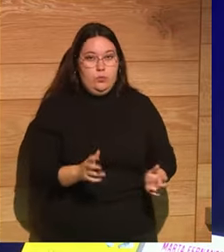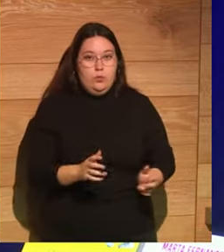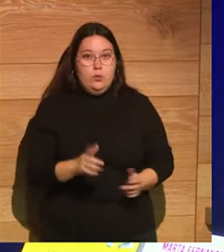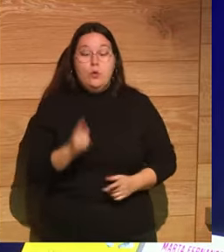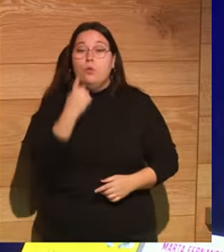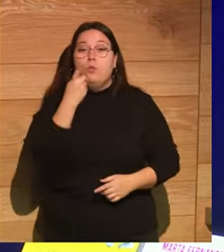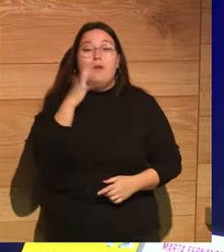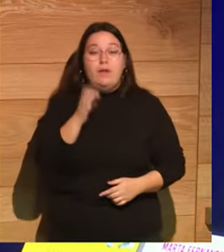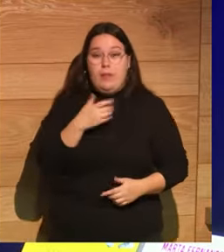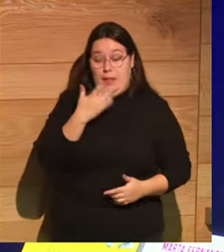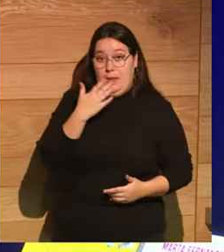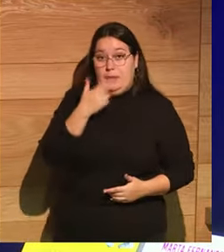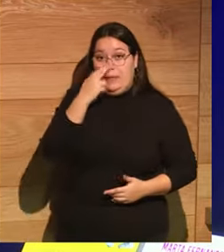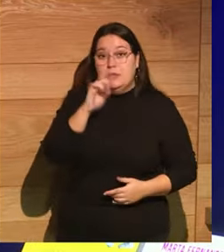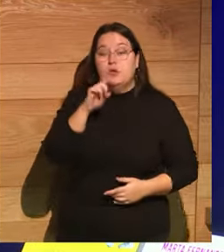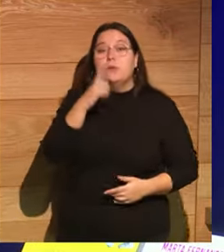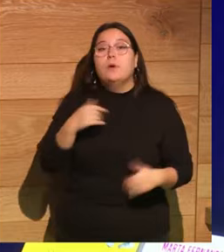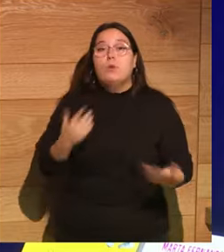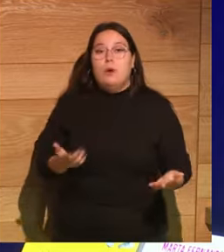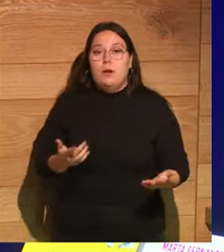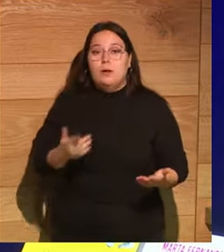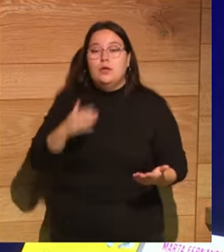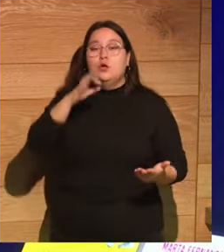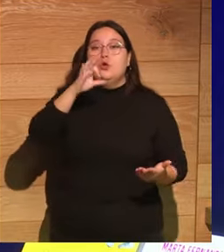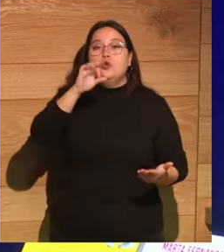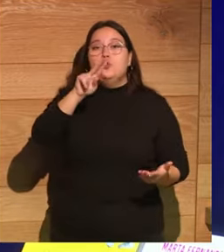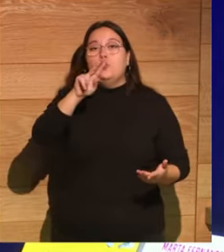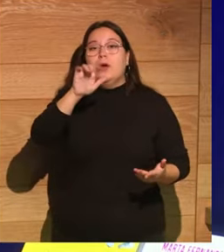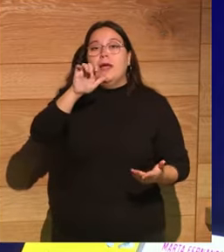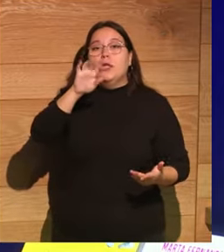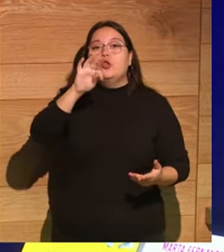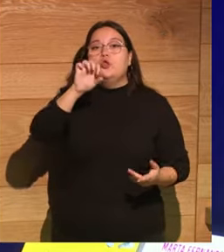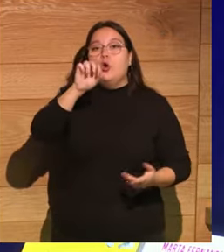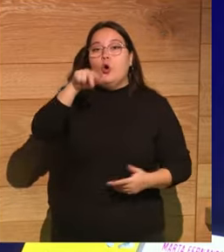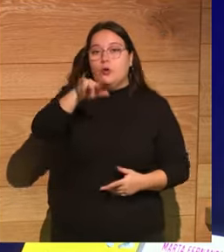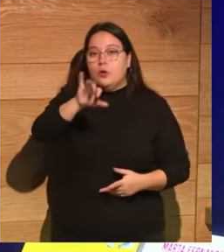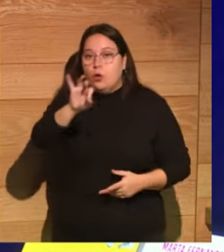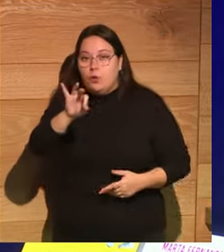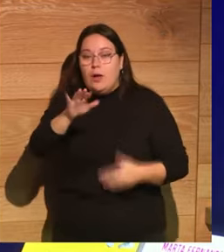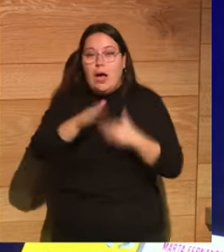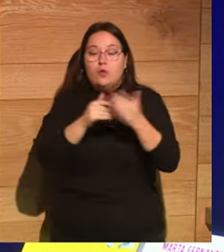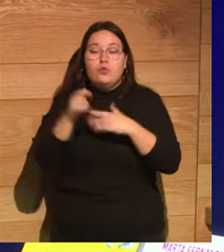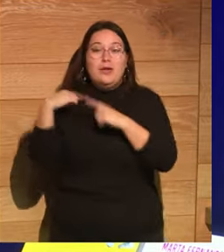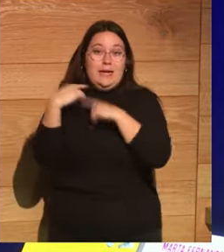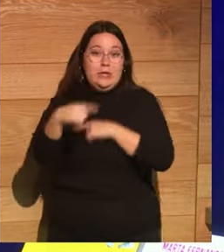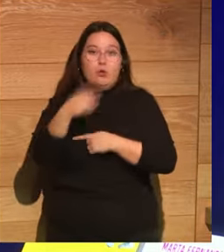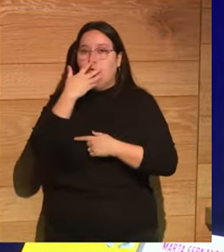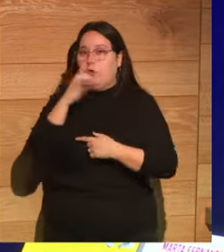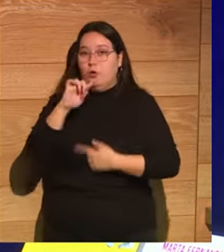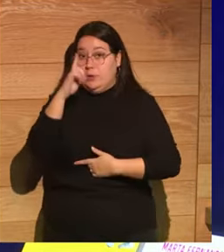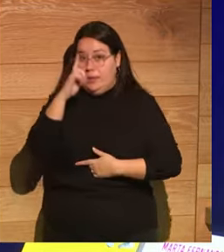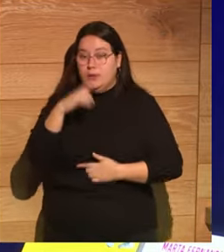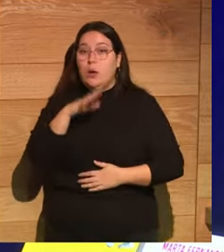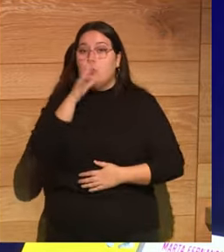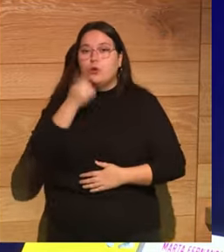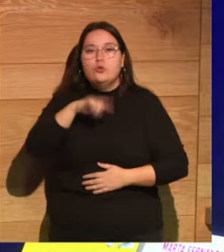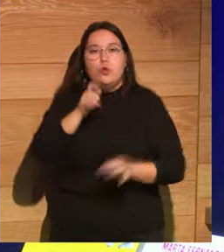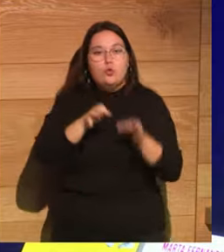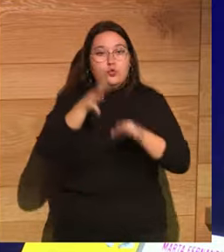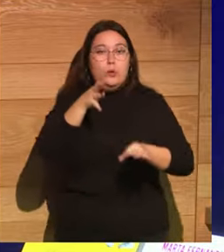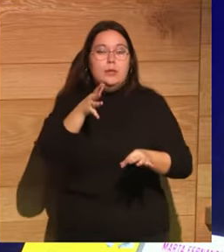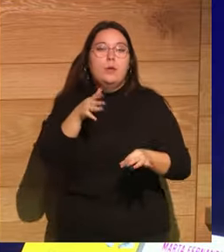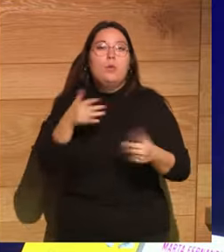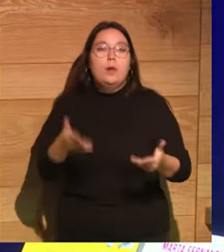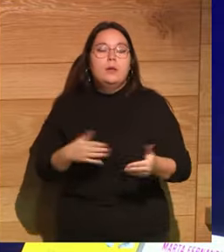los ejemplos más interesantes es precisamente Suetonio. Suetonio es uno de los autores clásicos más conocidos, porque tenemos la suerte